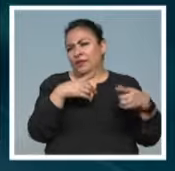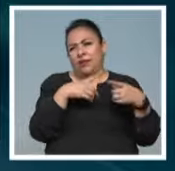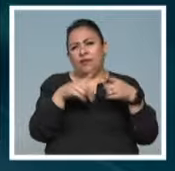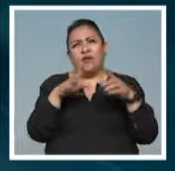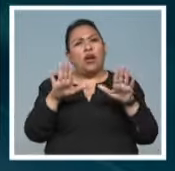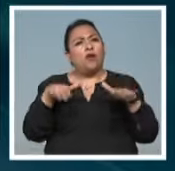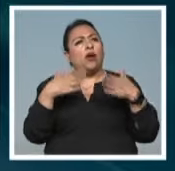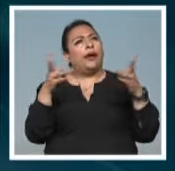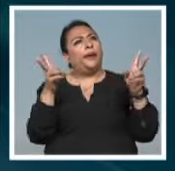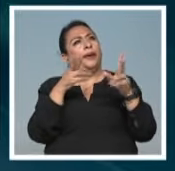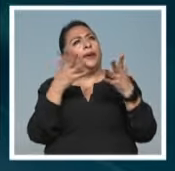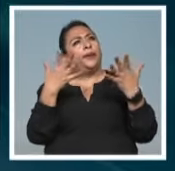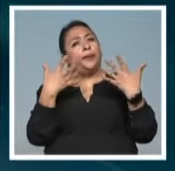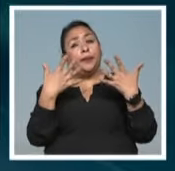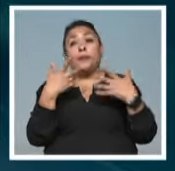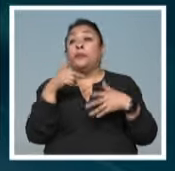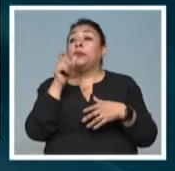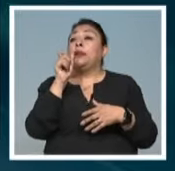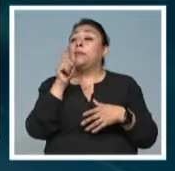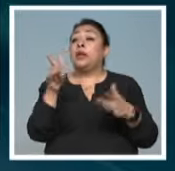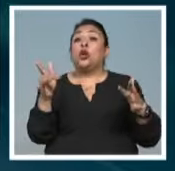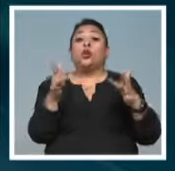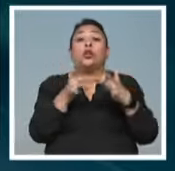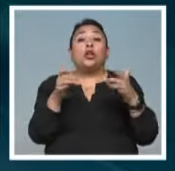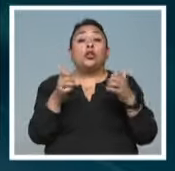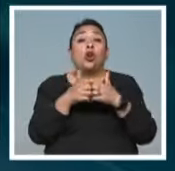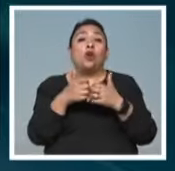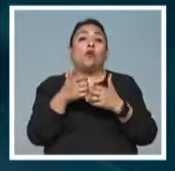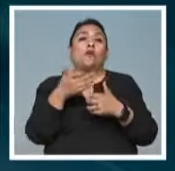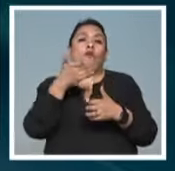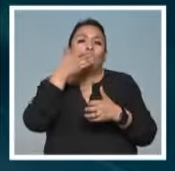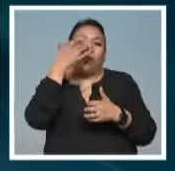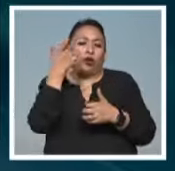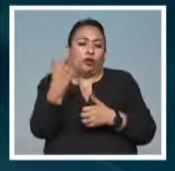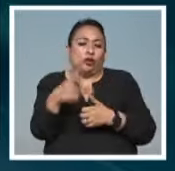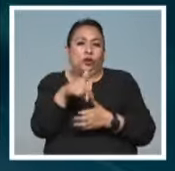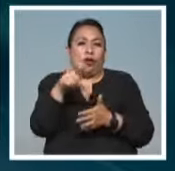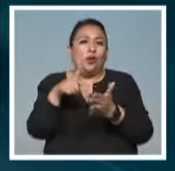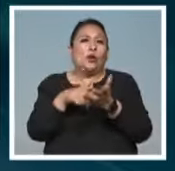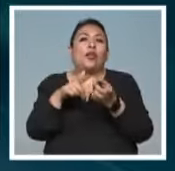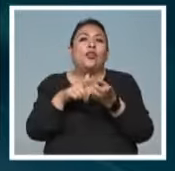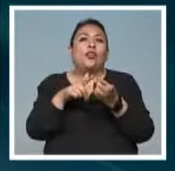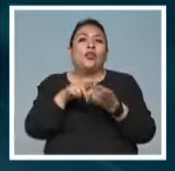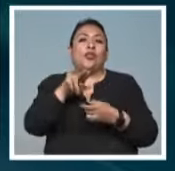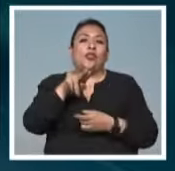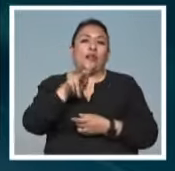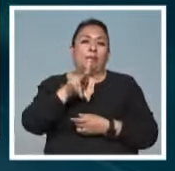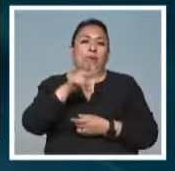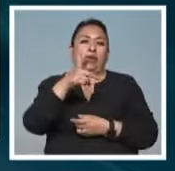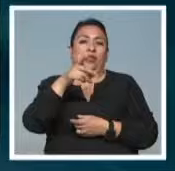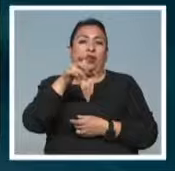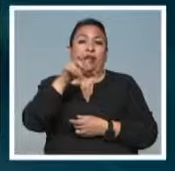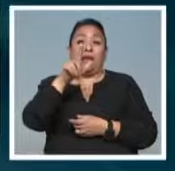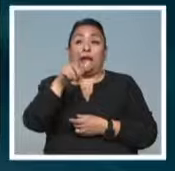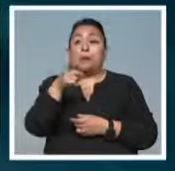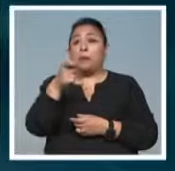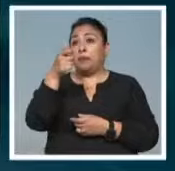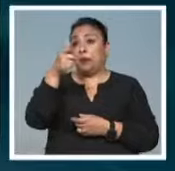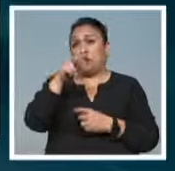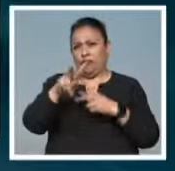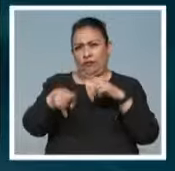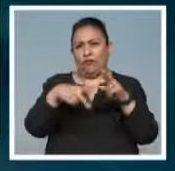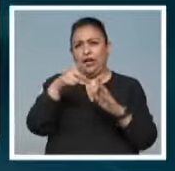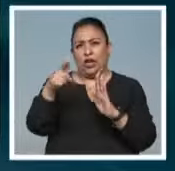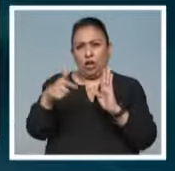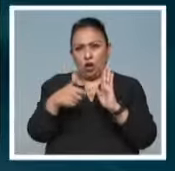al aire libre, pero sobre todo estar en contacto con la flora nativa del Pedregal. Principalmente va a poder llegar a este